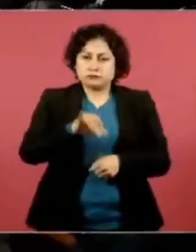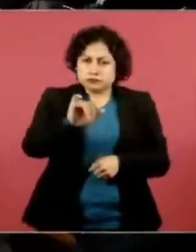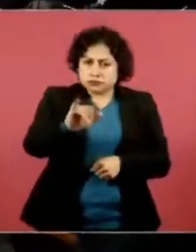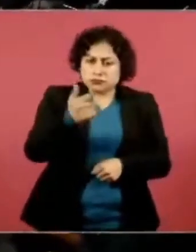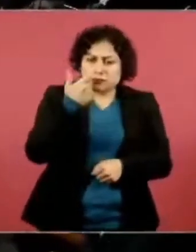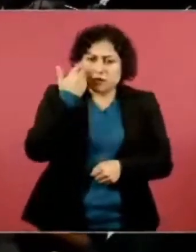redes sociales.